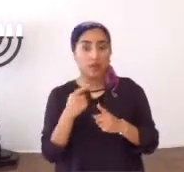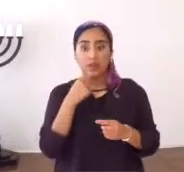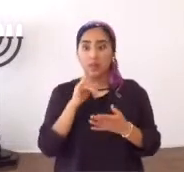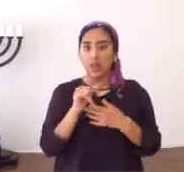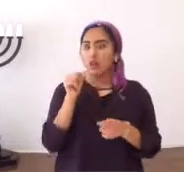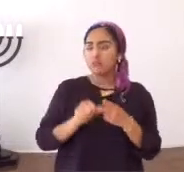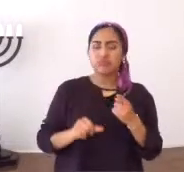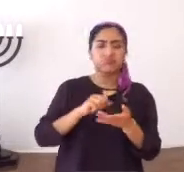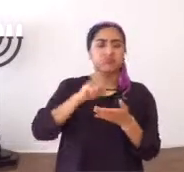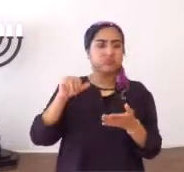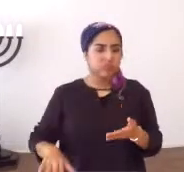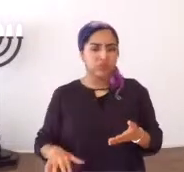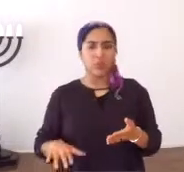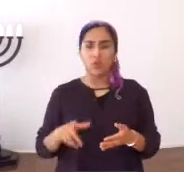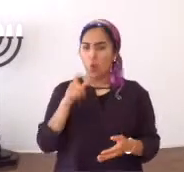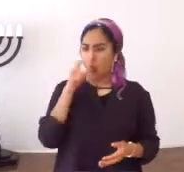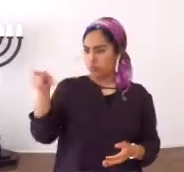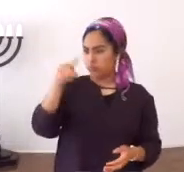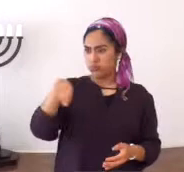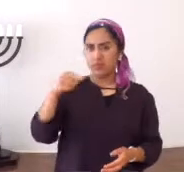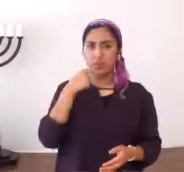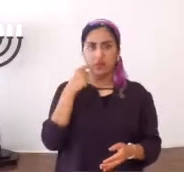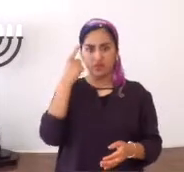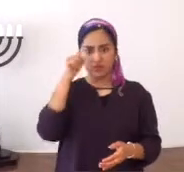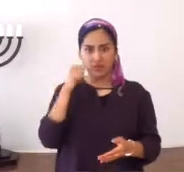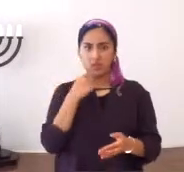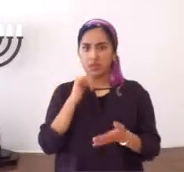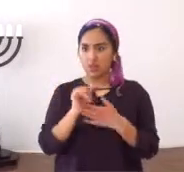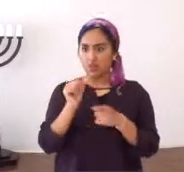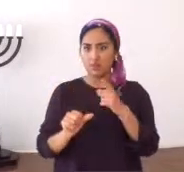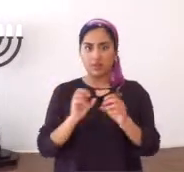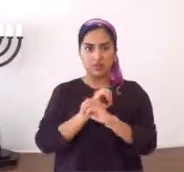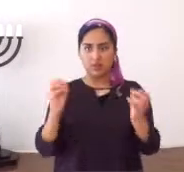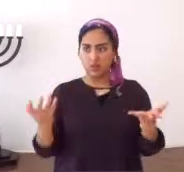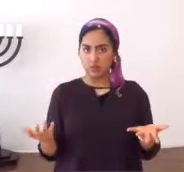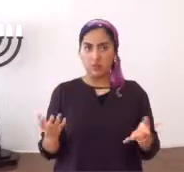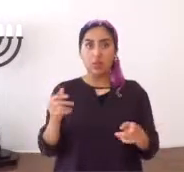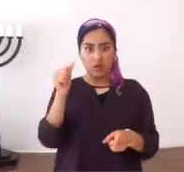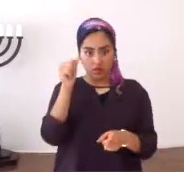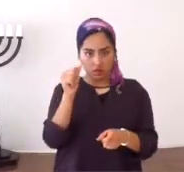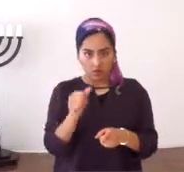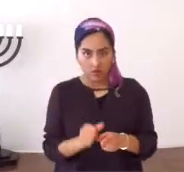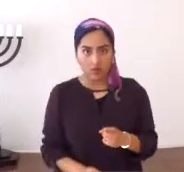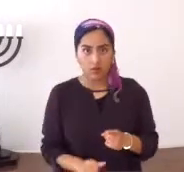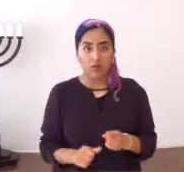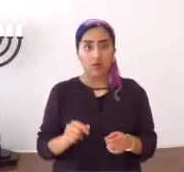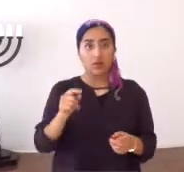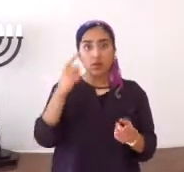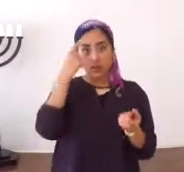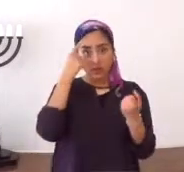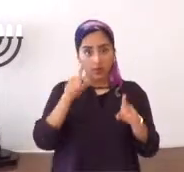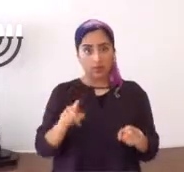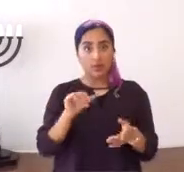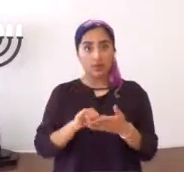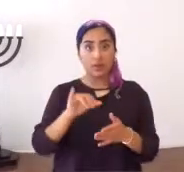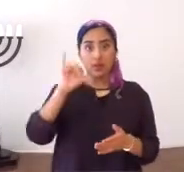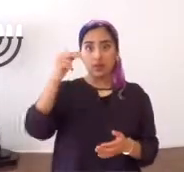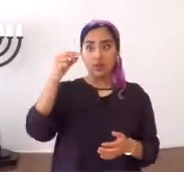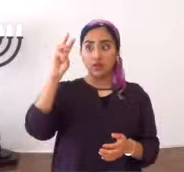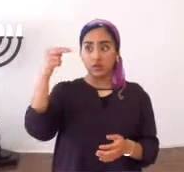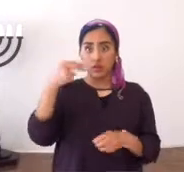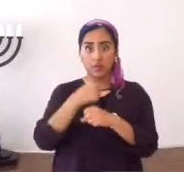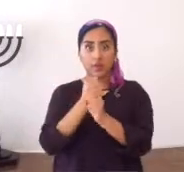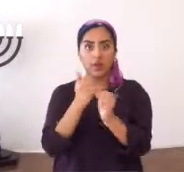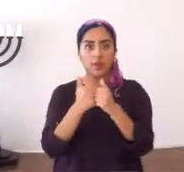convienen, diciendo que la circuncisión ya no, ¿quiénes son ellos? para decir que la circuncisión ya no, la circuncisión fue un